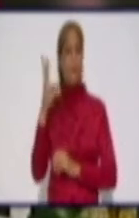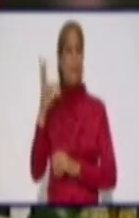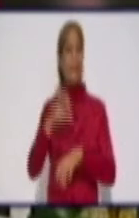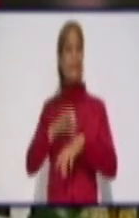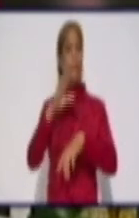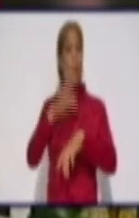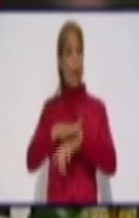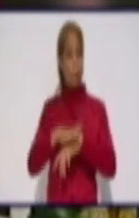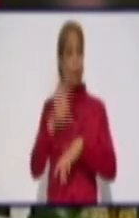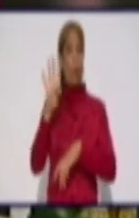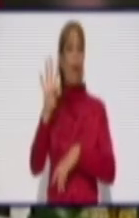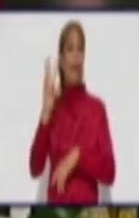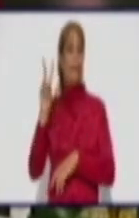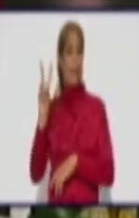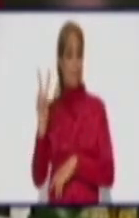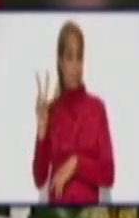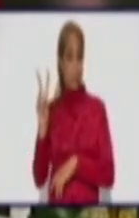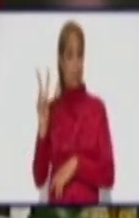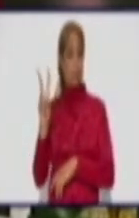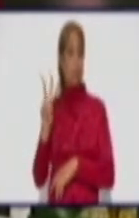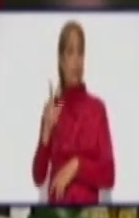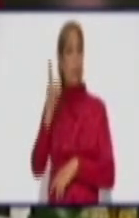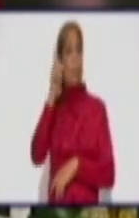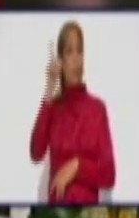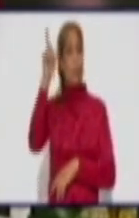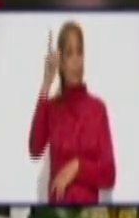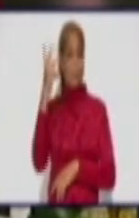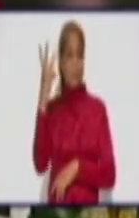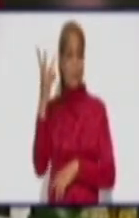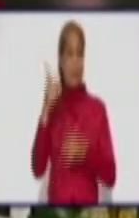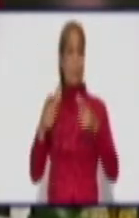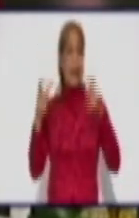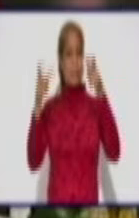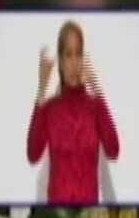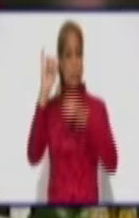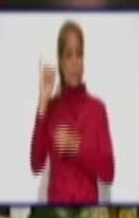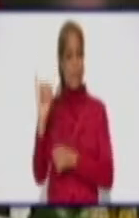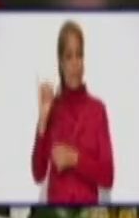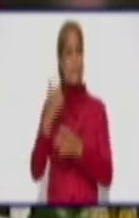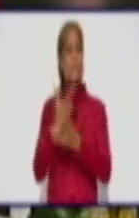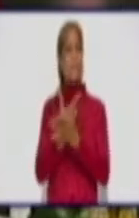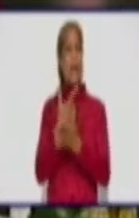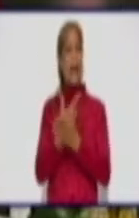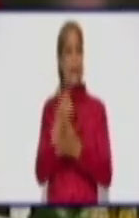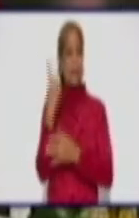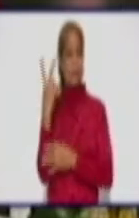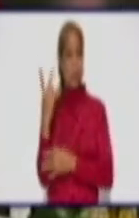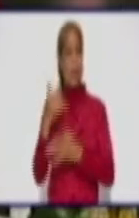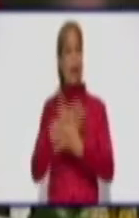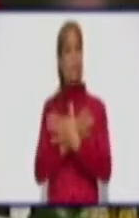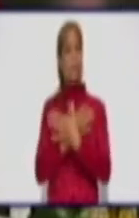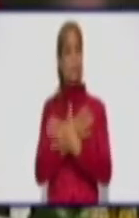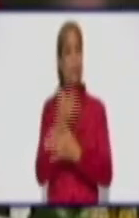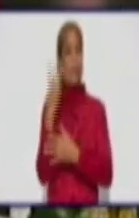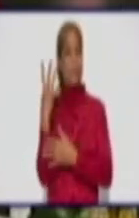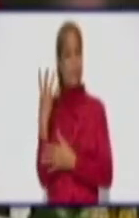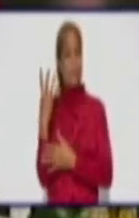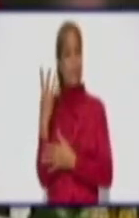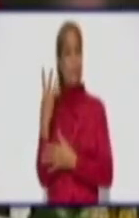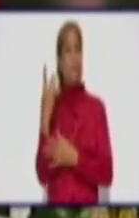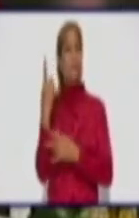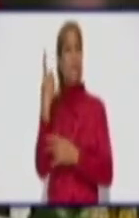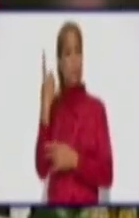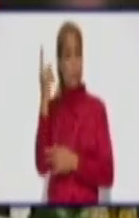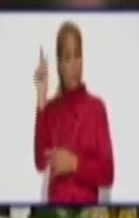42 casos, Muayas Ríba 3, Bartolomé Mazo 6, Yara 2, Campechuela 3 y el caso importado que también